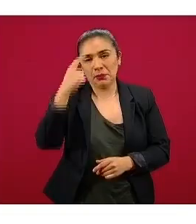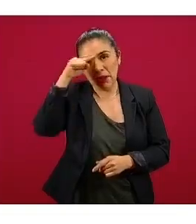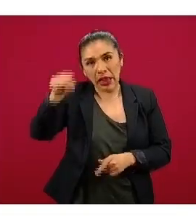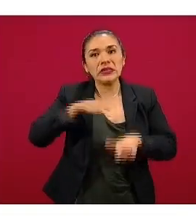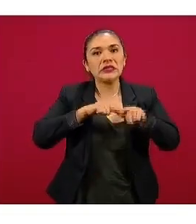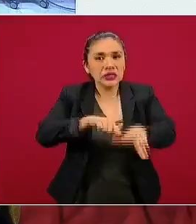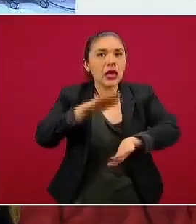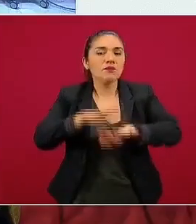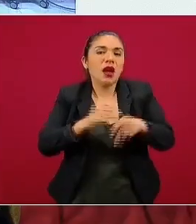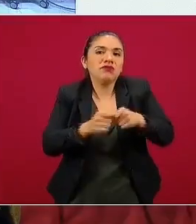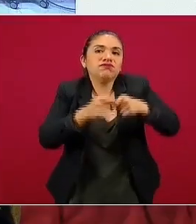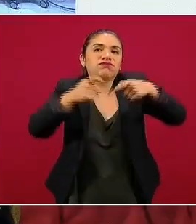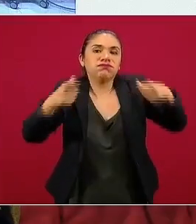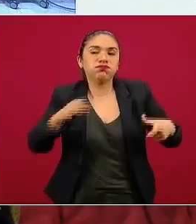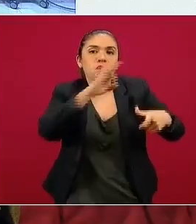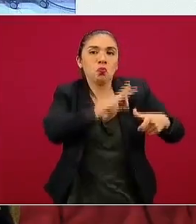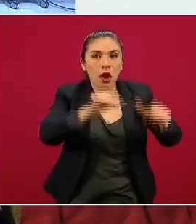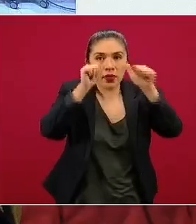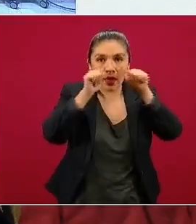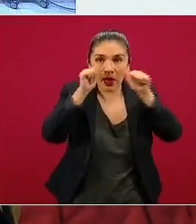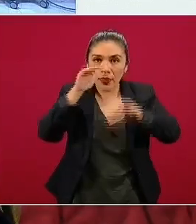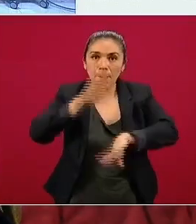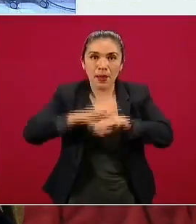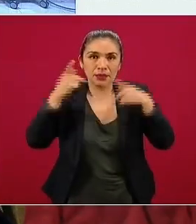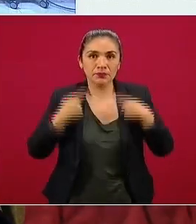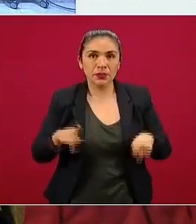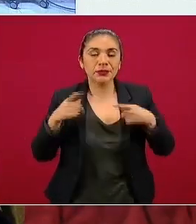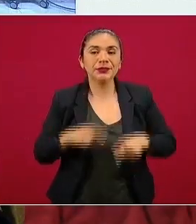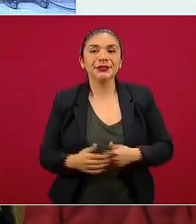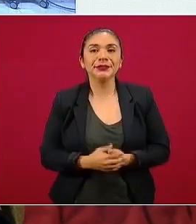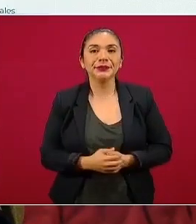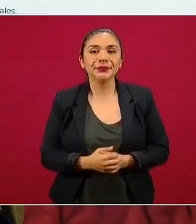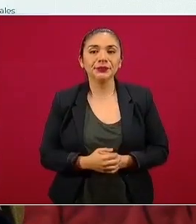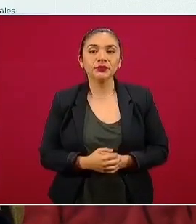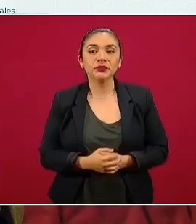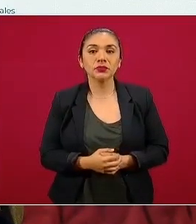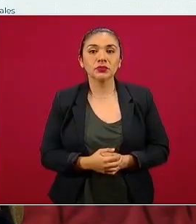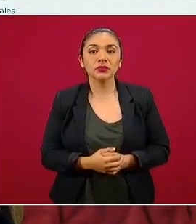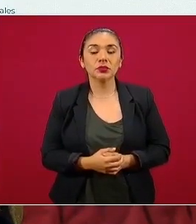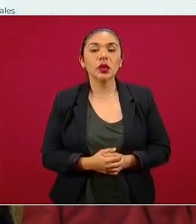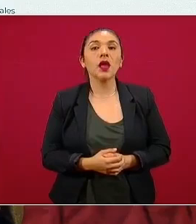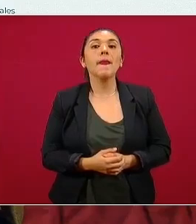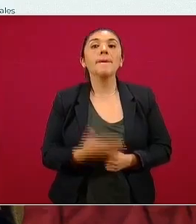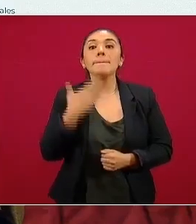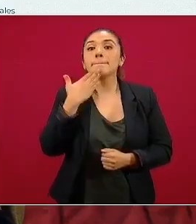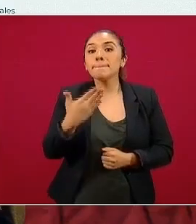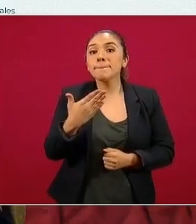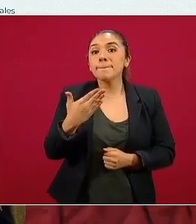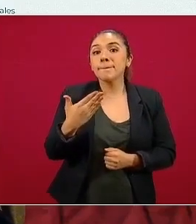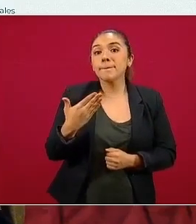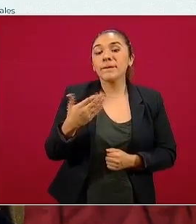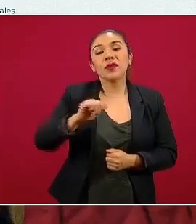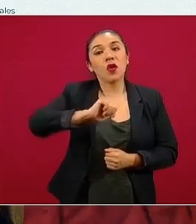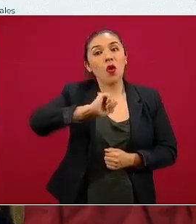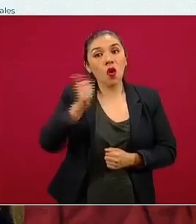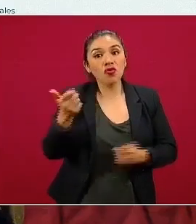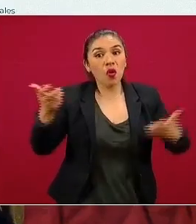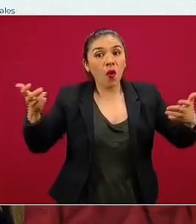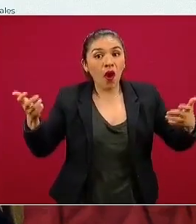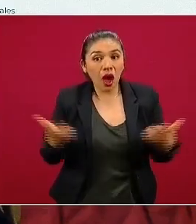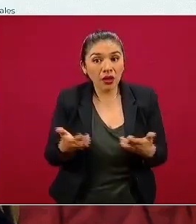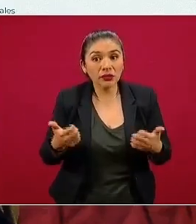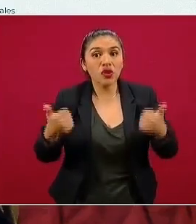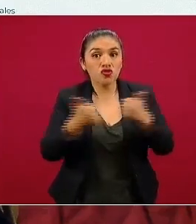pueda también incrementar su capacidad. La siguiente, por favor. Bien, otra intervención que se está